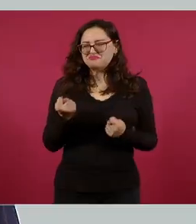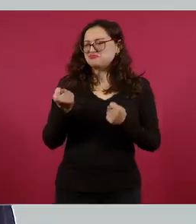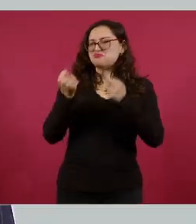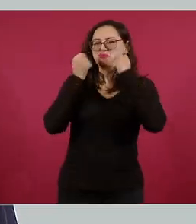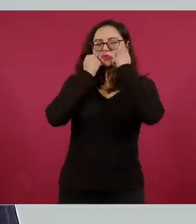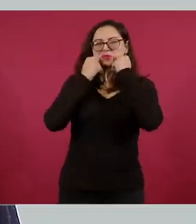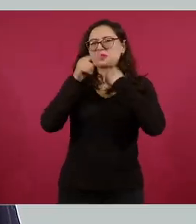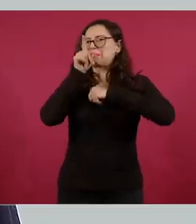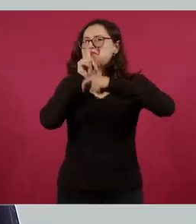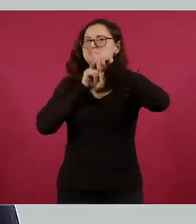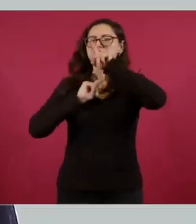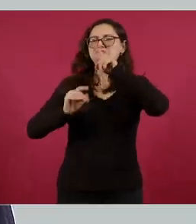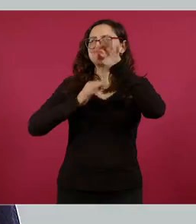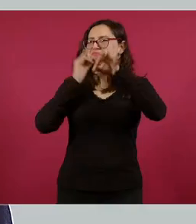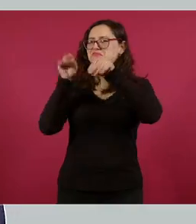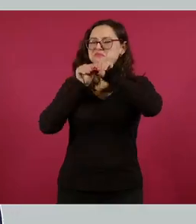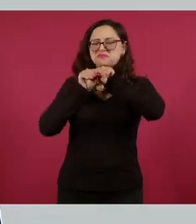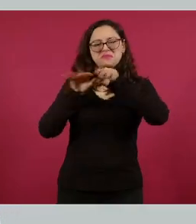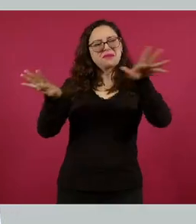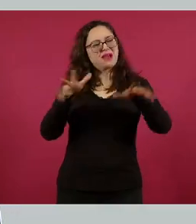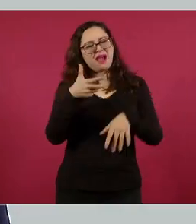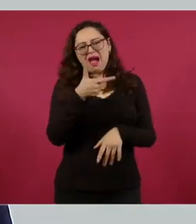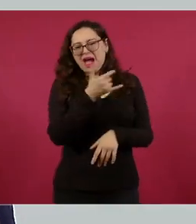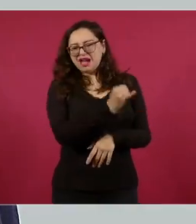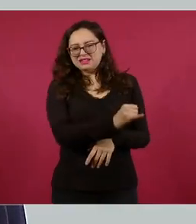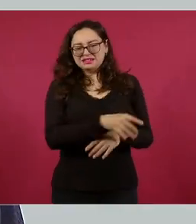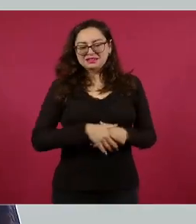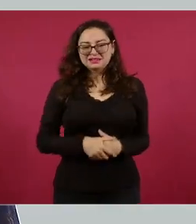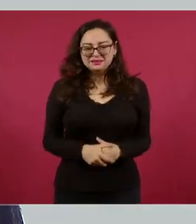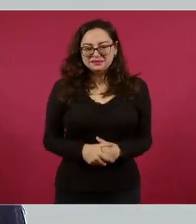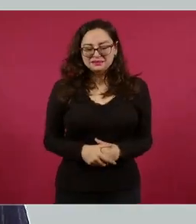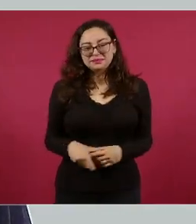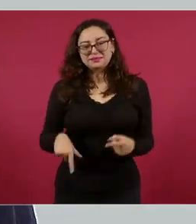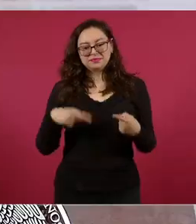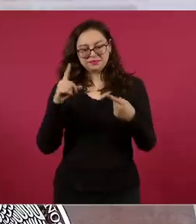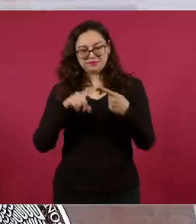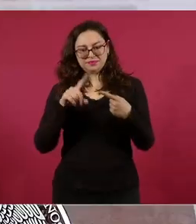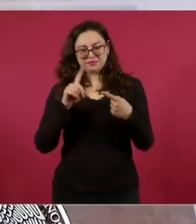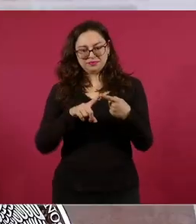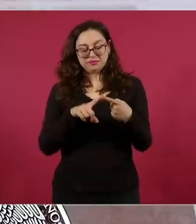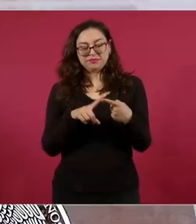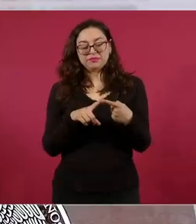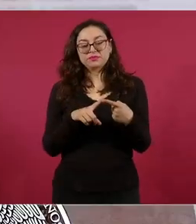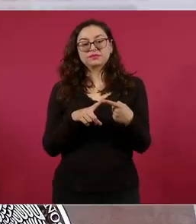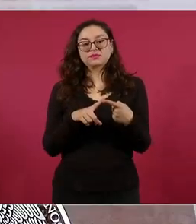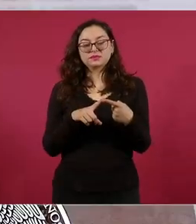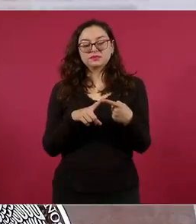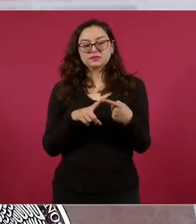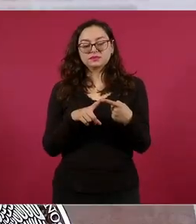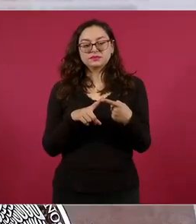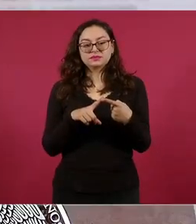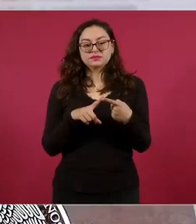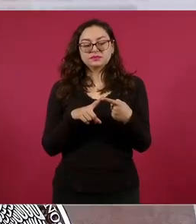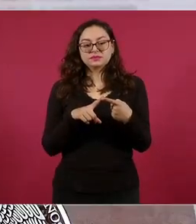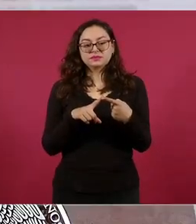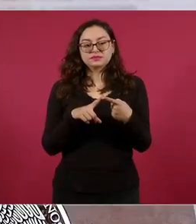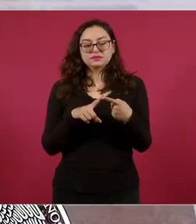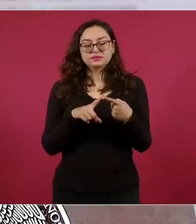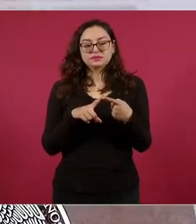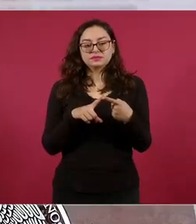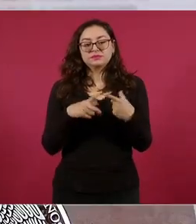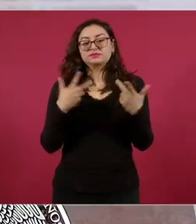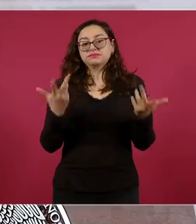medios de comunicación y en redes sociales. La primera es que la desinformación en redes sociales, como decía,